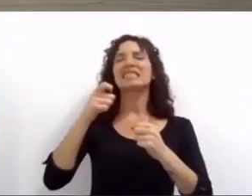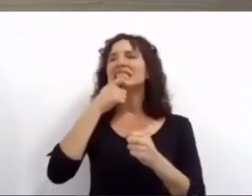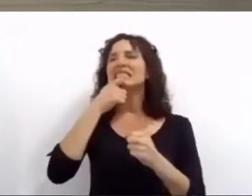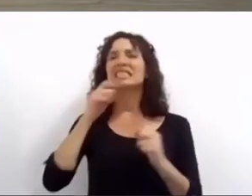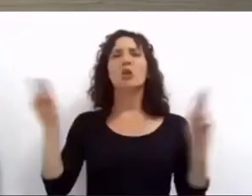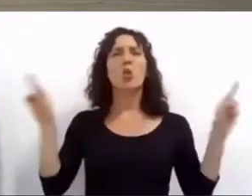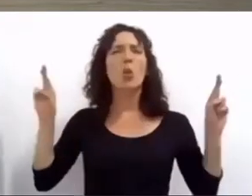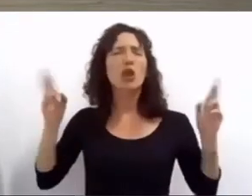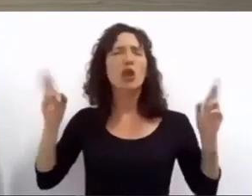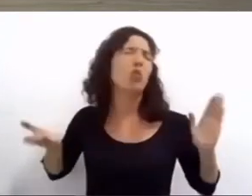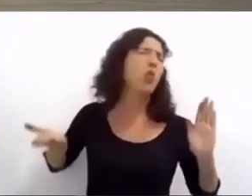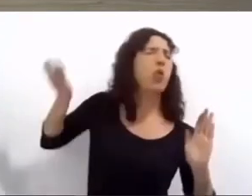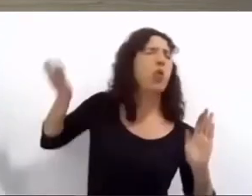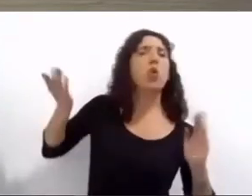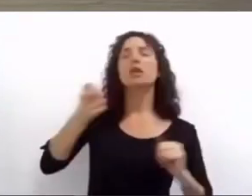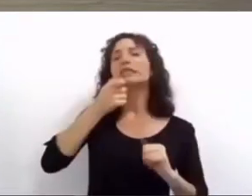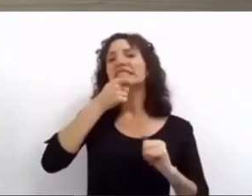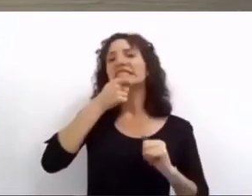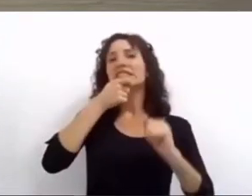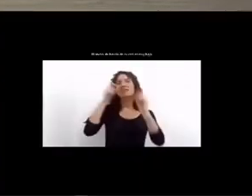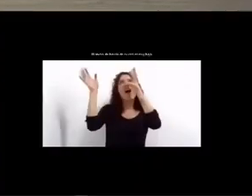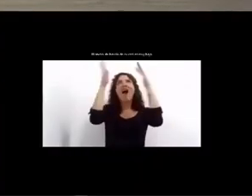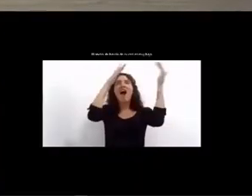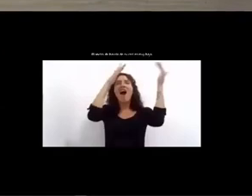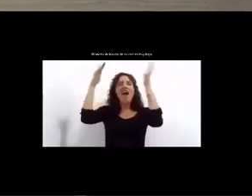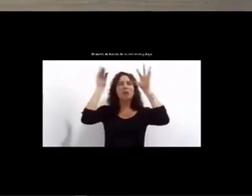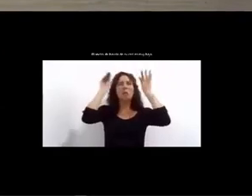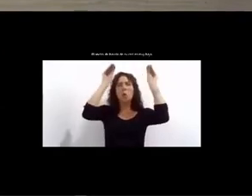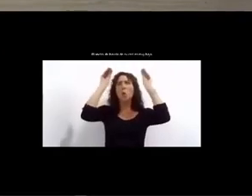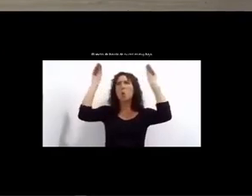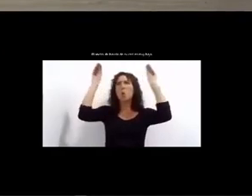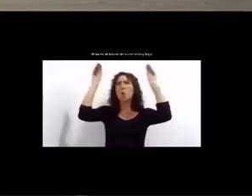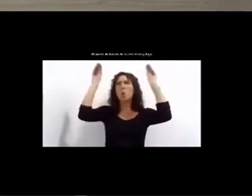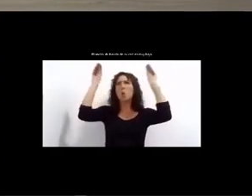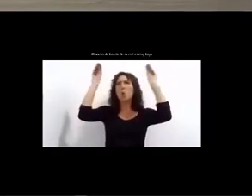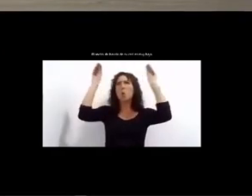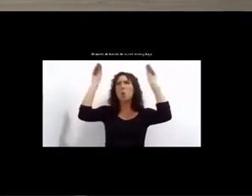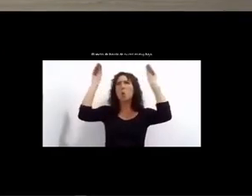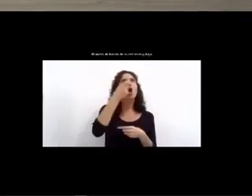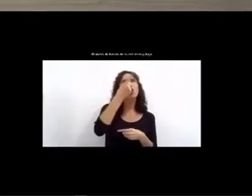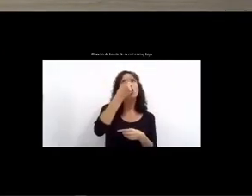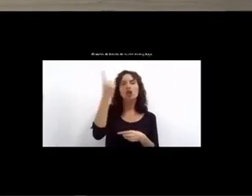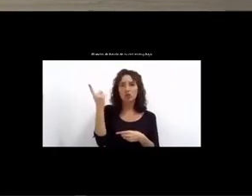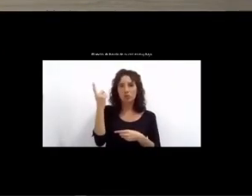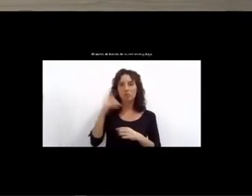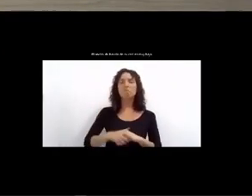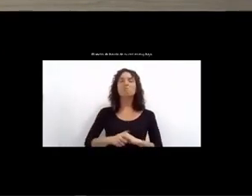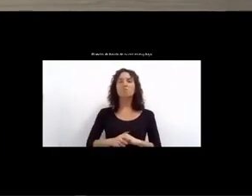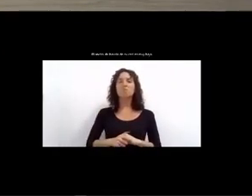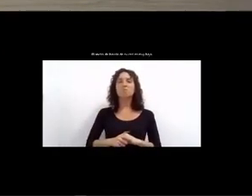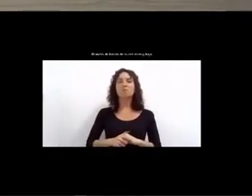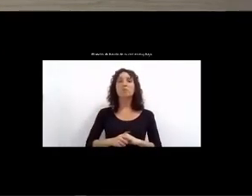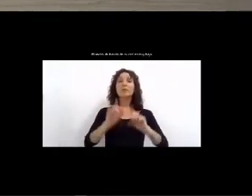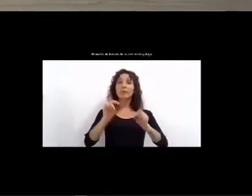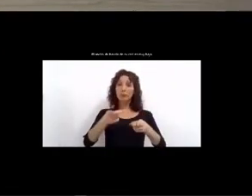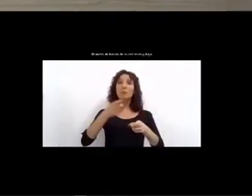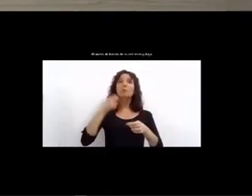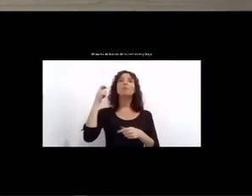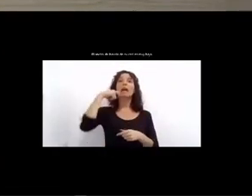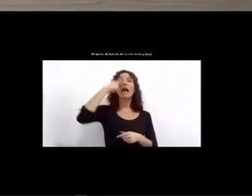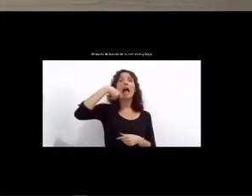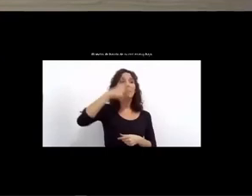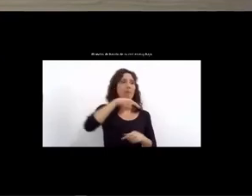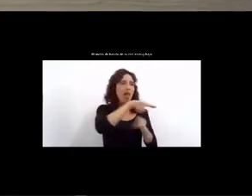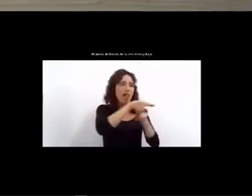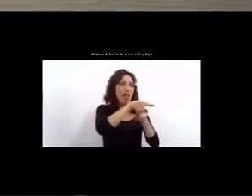cuales no pudimos cumplir en el 2020 también vamos a cuidar a los animales por eso durante el año pasado creamos